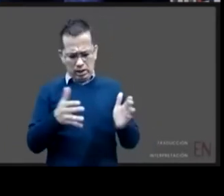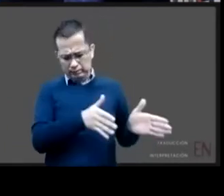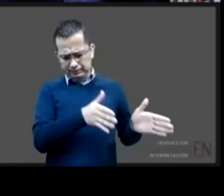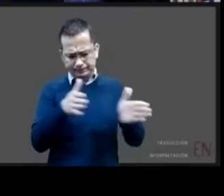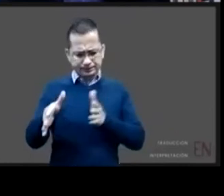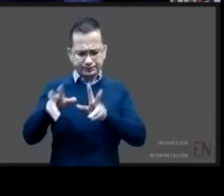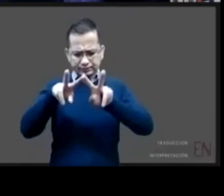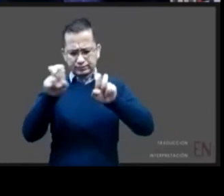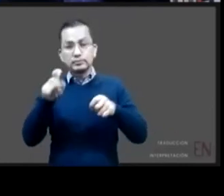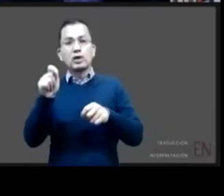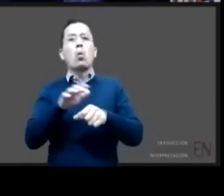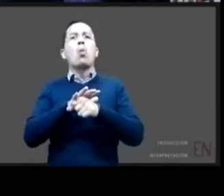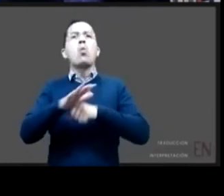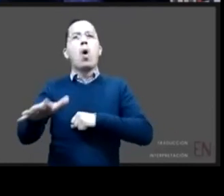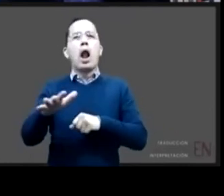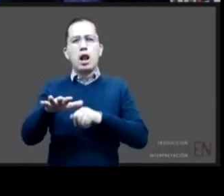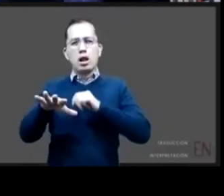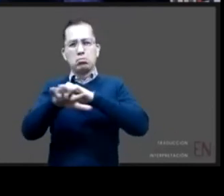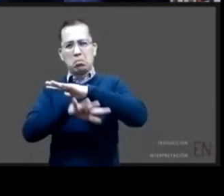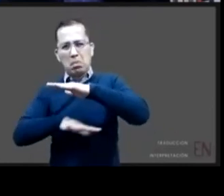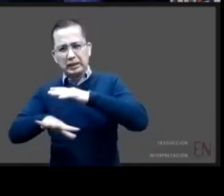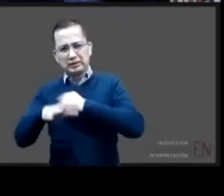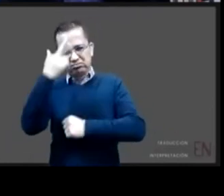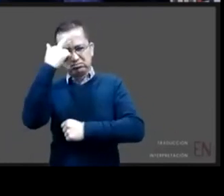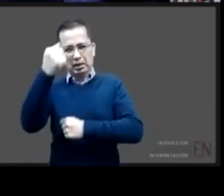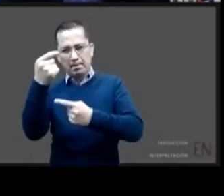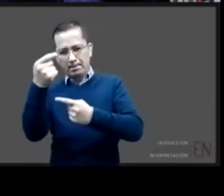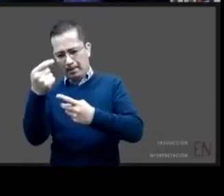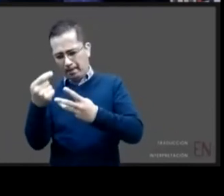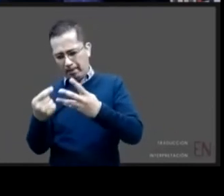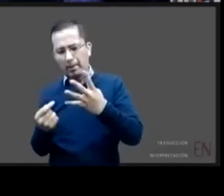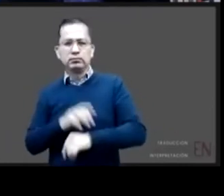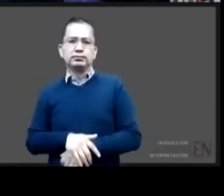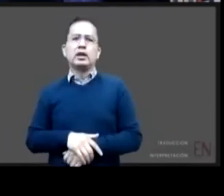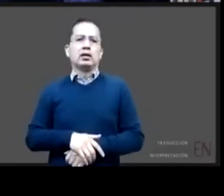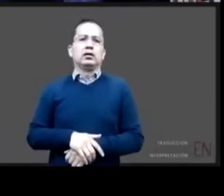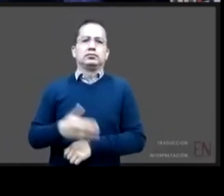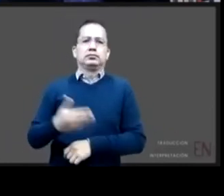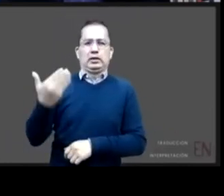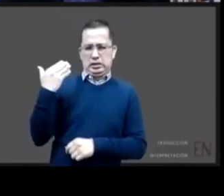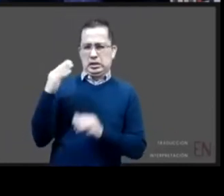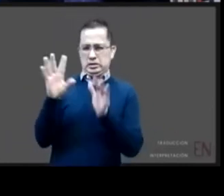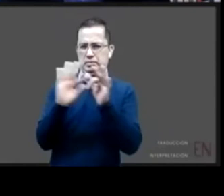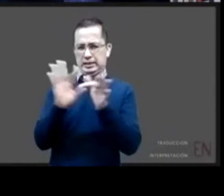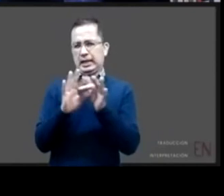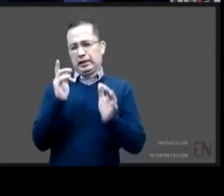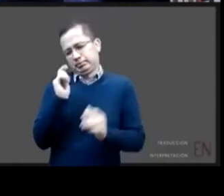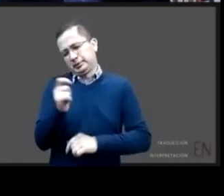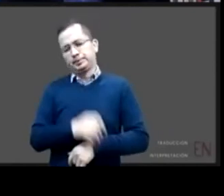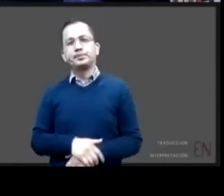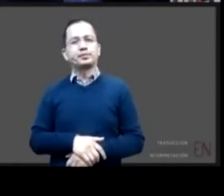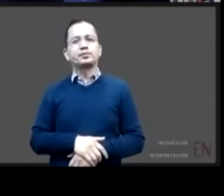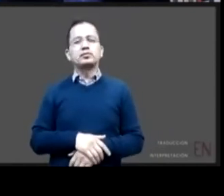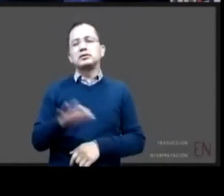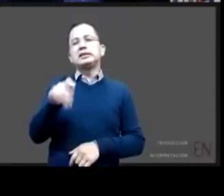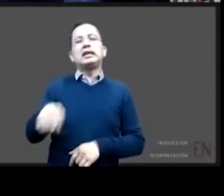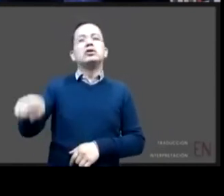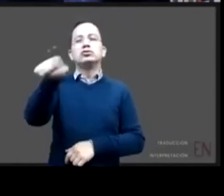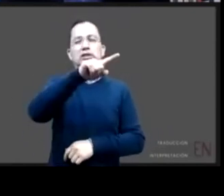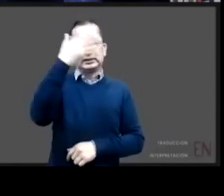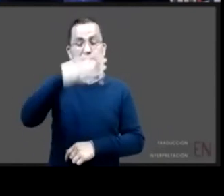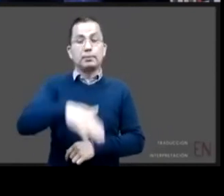seguramente todas las personas que nos están viendo el día de hemos escuchado del principio del interés superior de la niñez